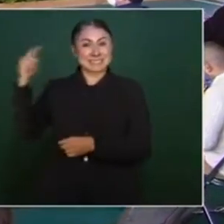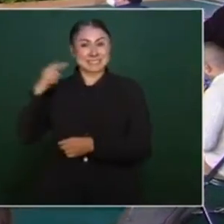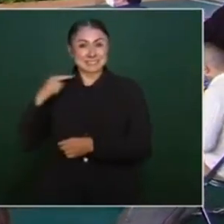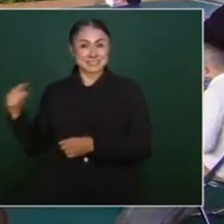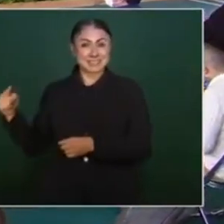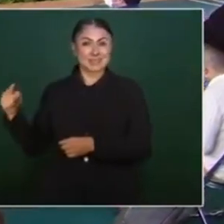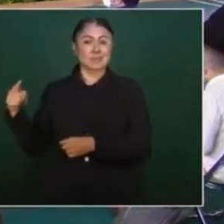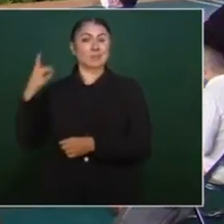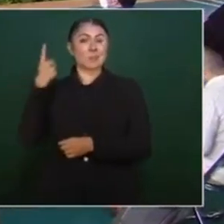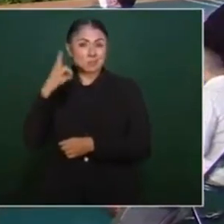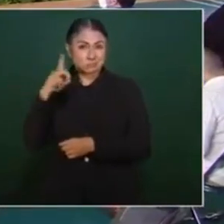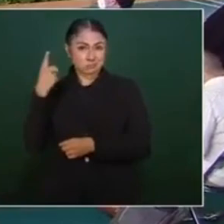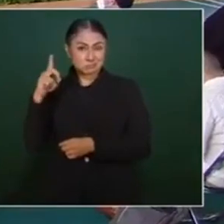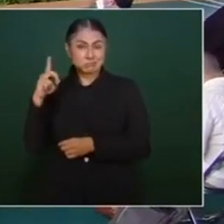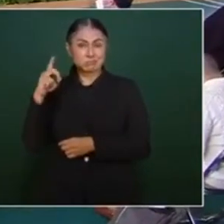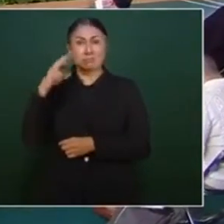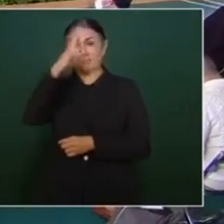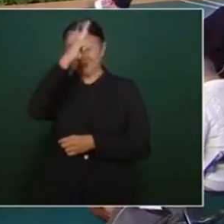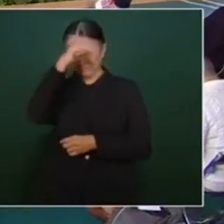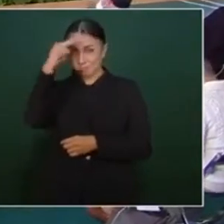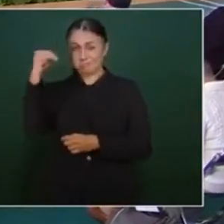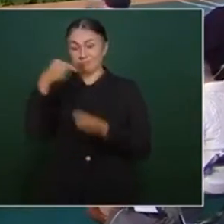y Nayarit.